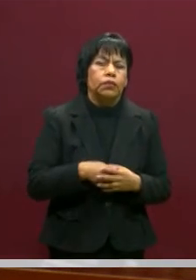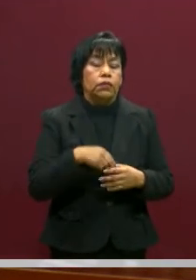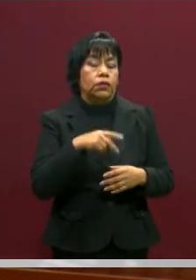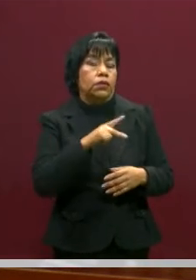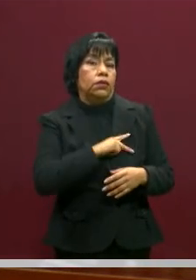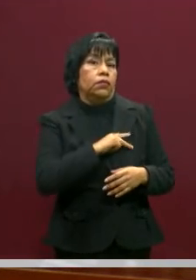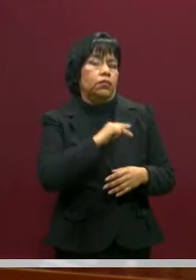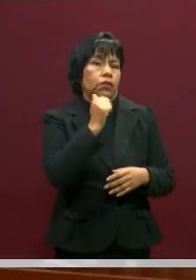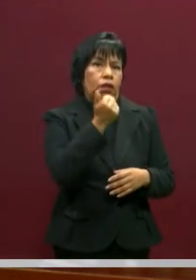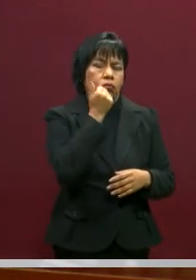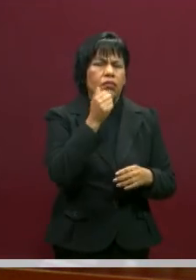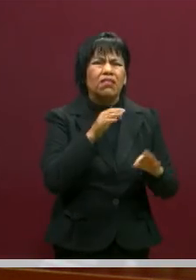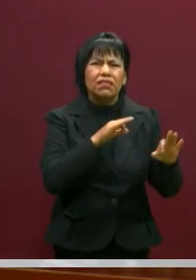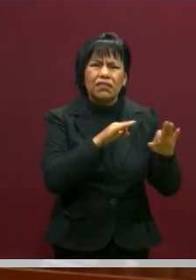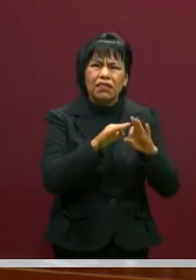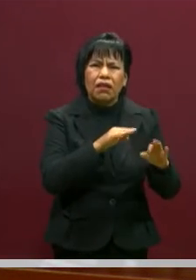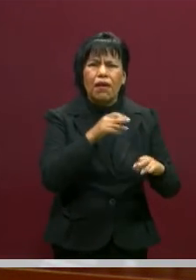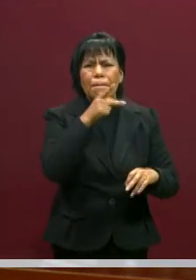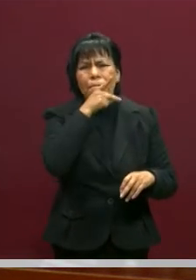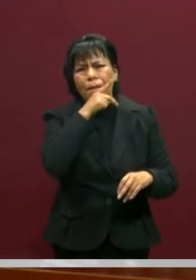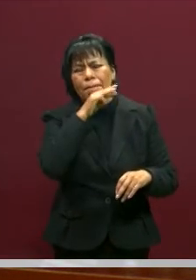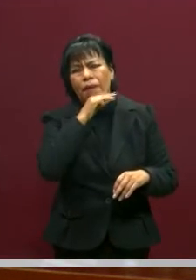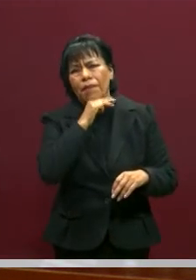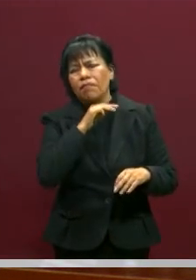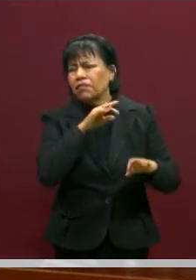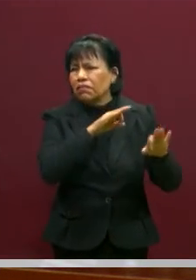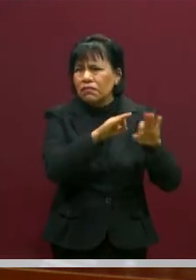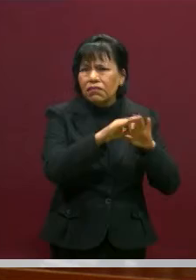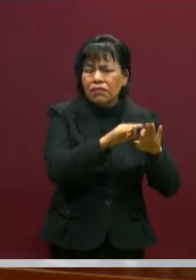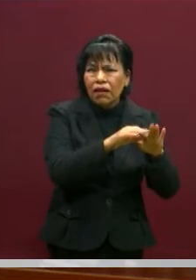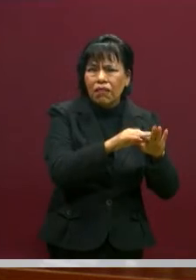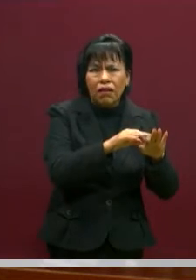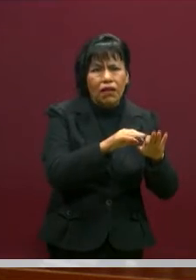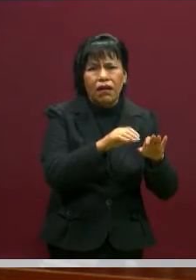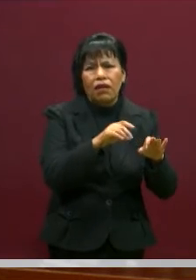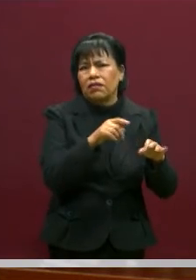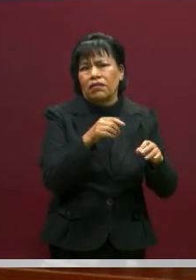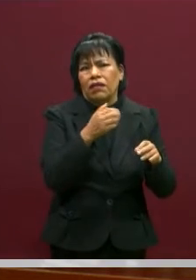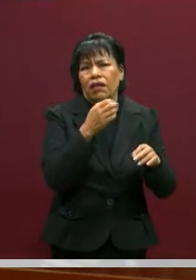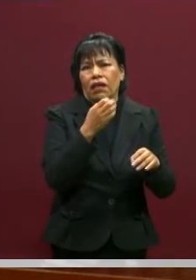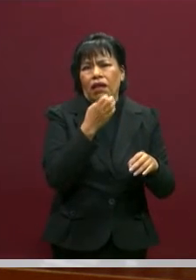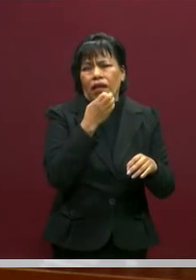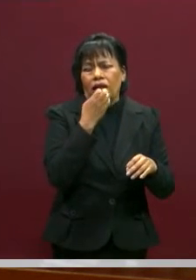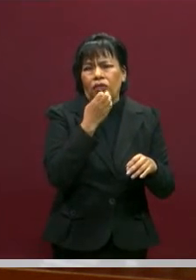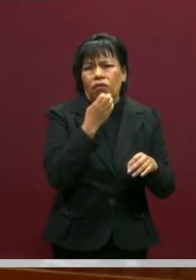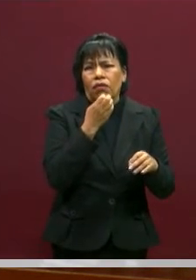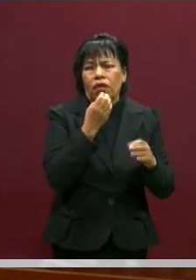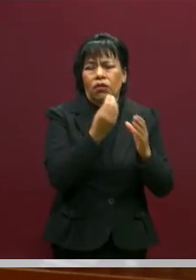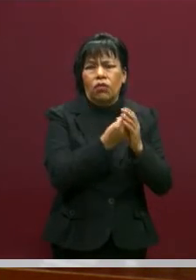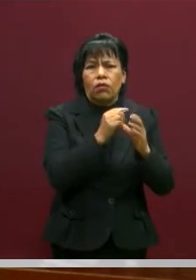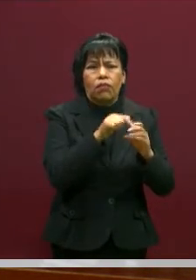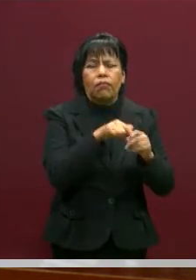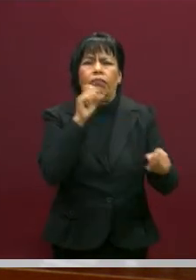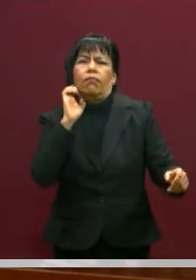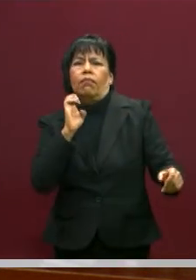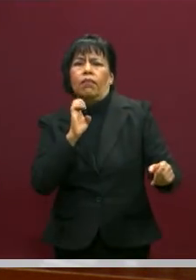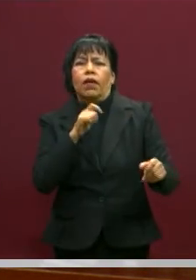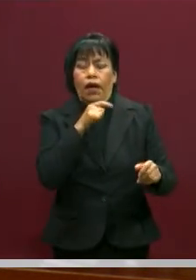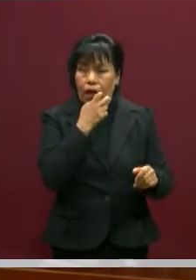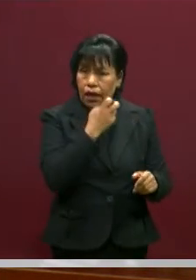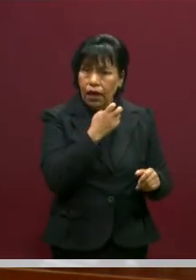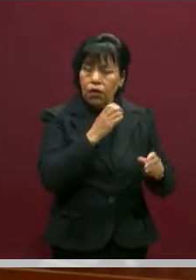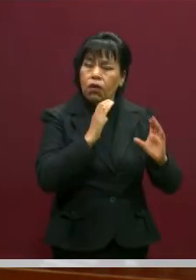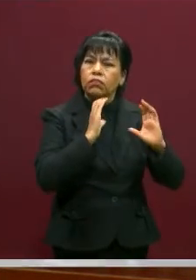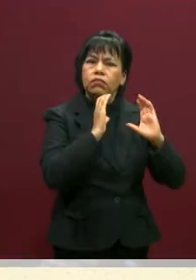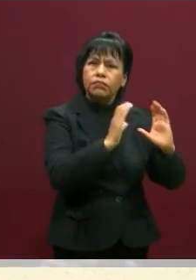mi alumno está trabajando porque sus papás le dijeron, vete a trabajar en lugar de estar en tus clases, esa es una interpelación a mí de cuidado.